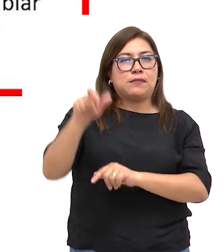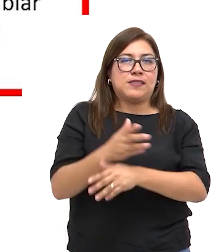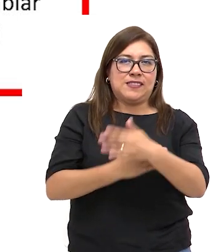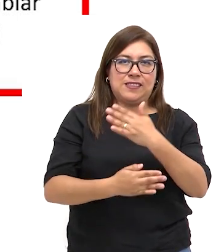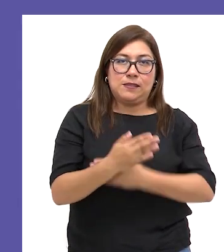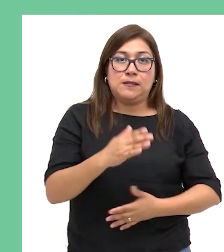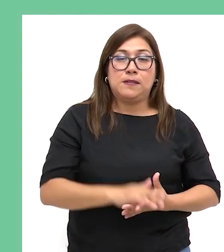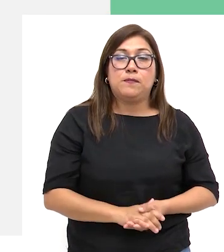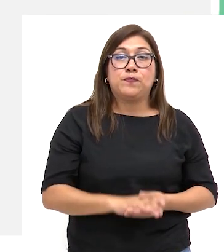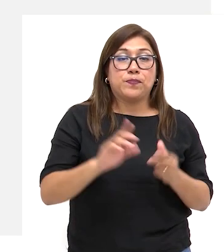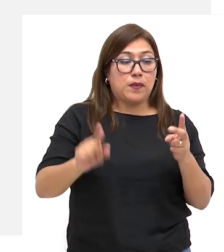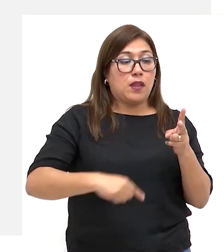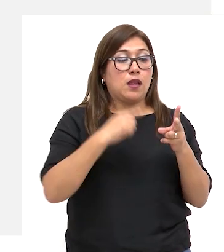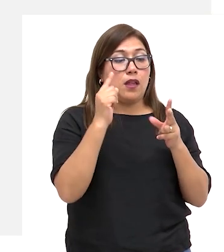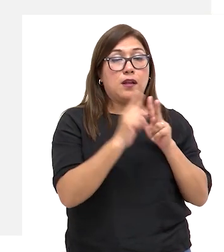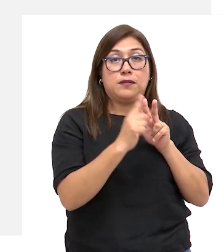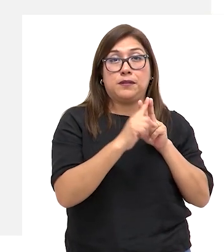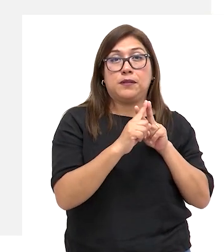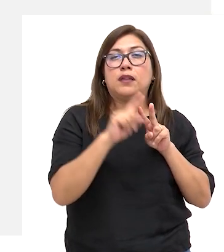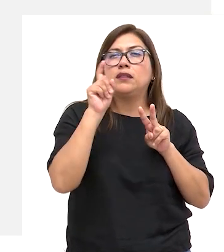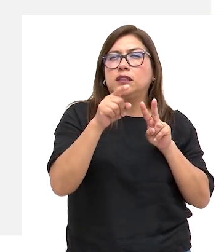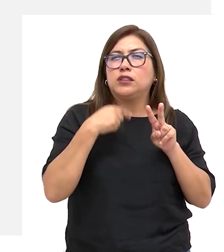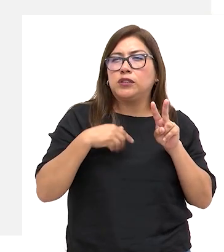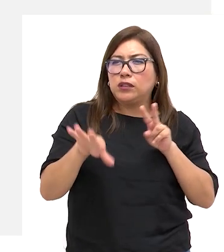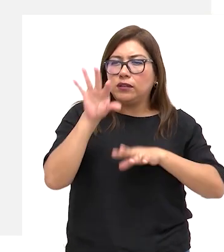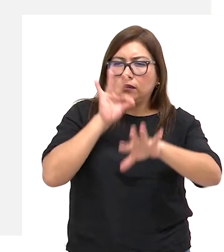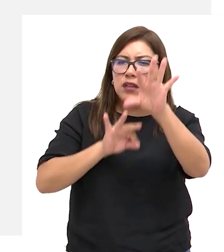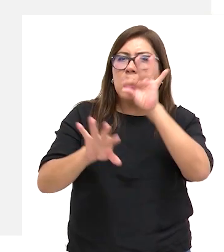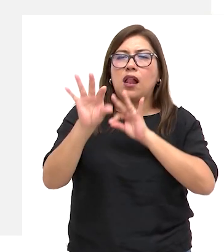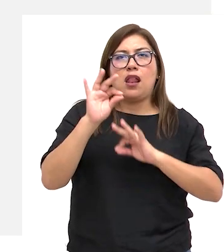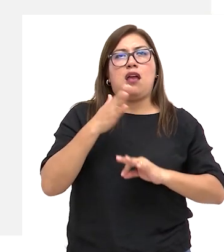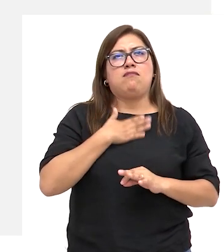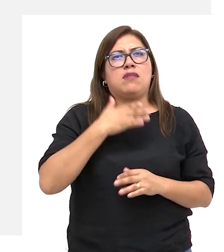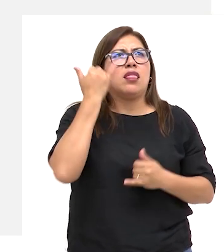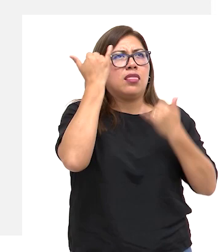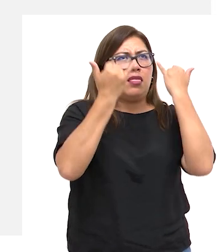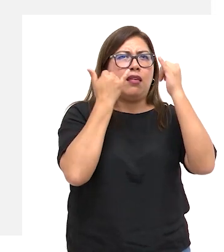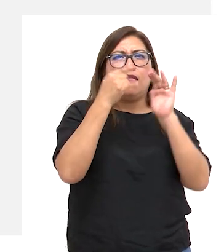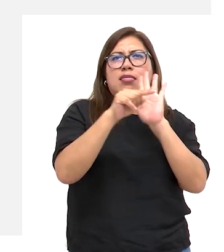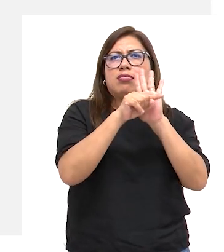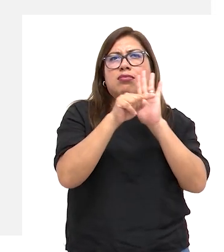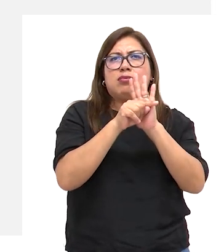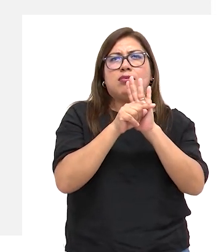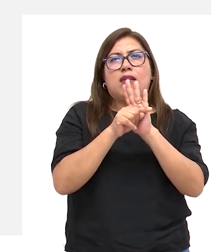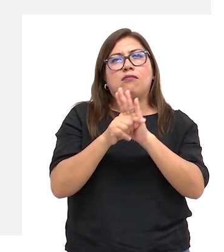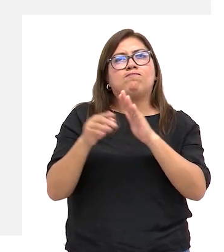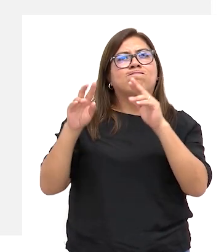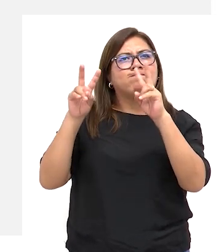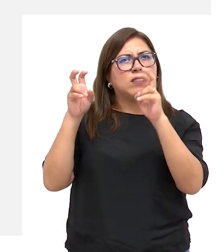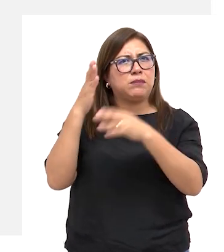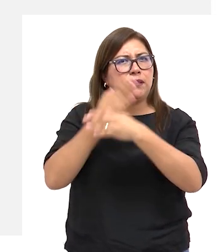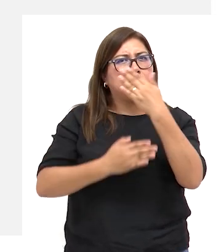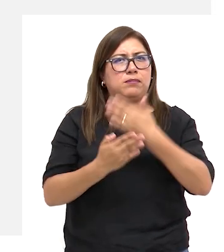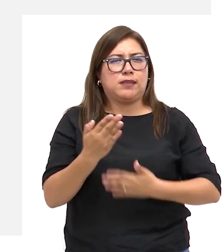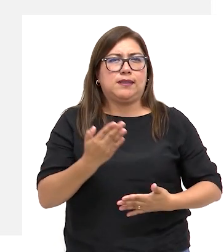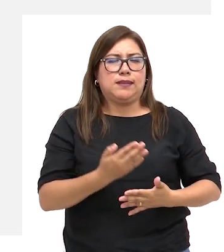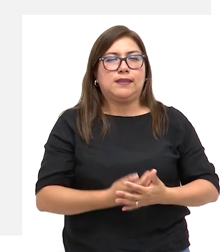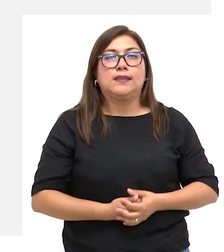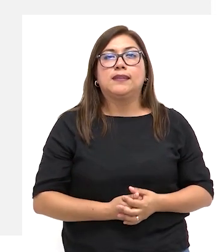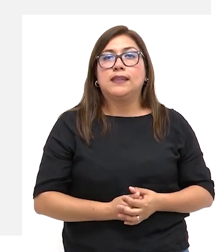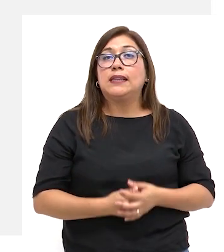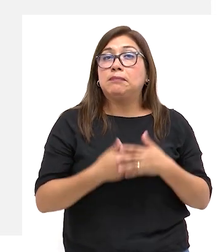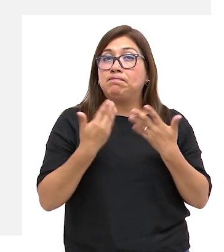discapacidad. El segundo paso es identificar algunas ideas negativas que podemos tener sobre la discapacidad.